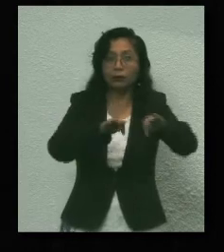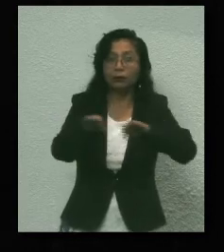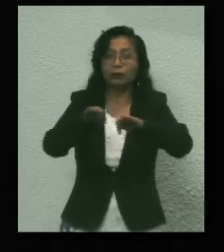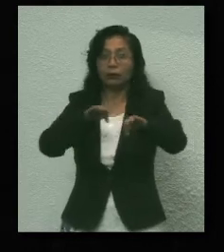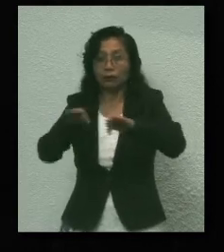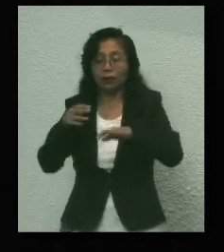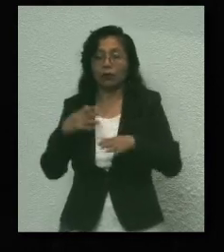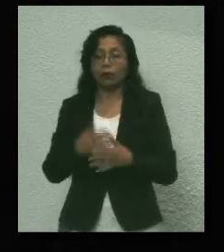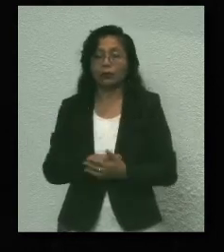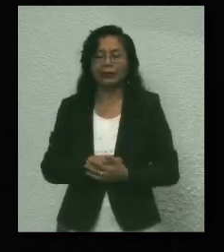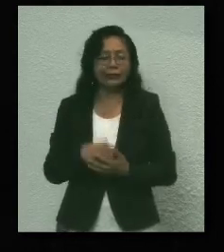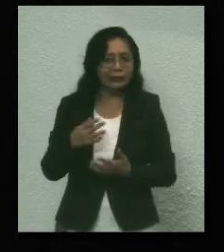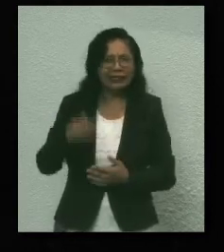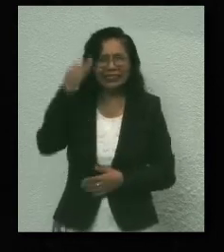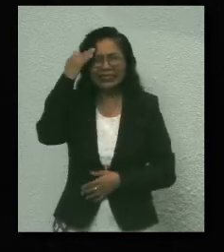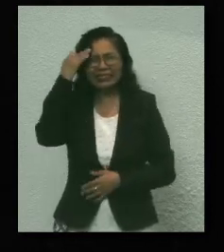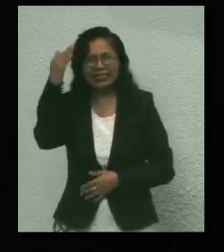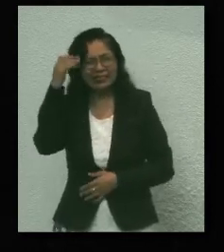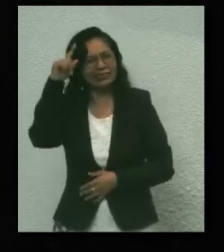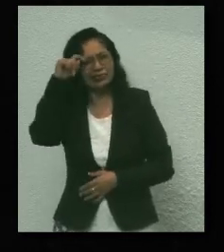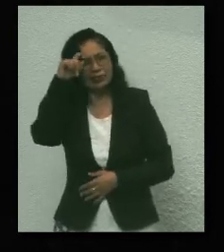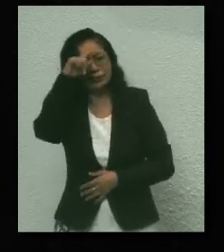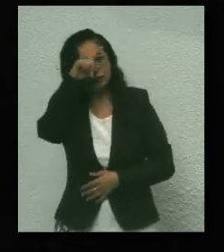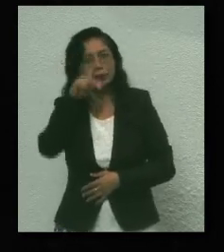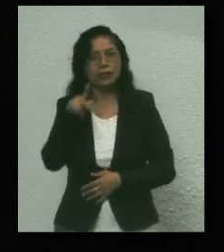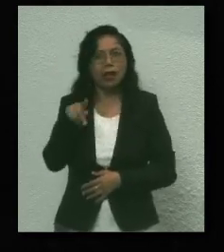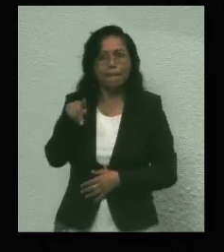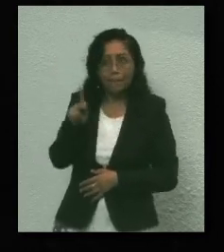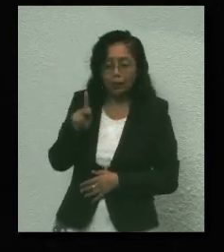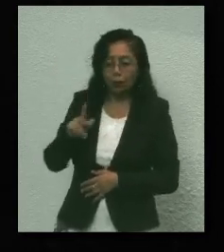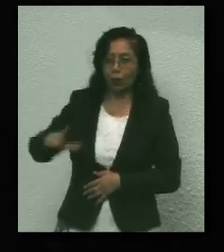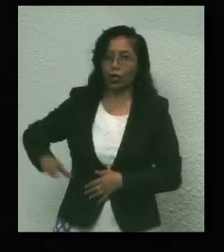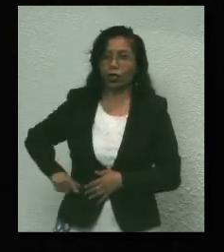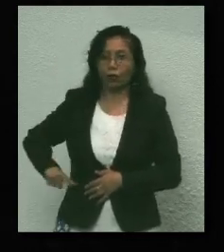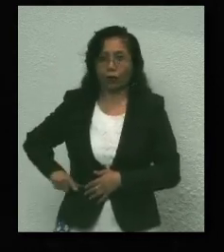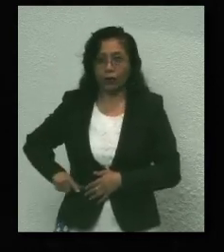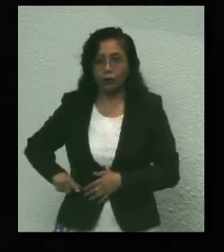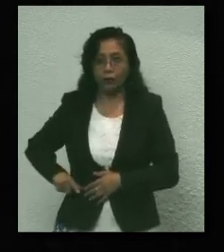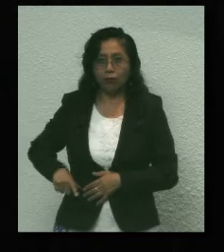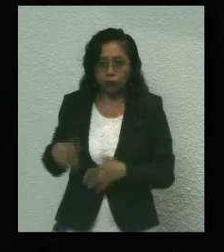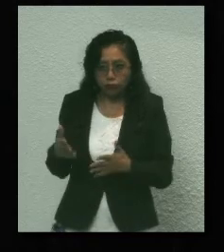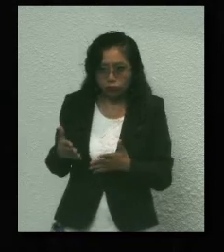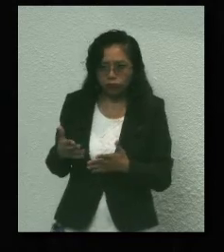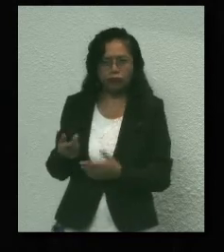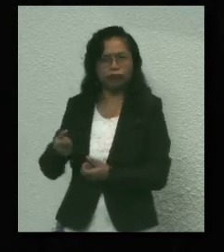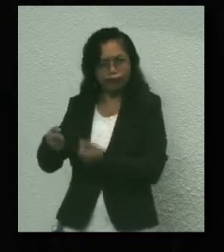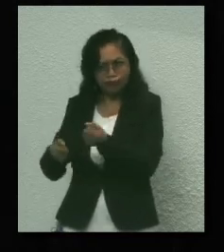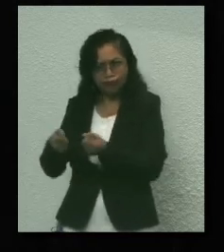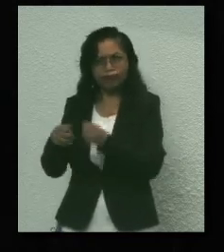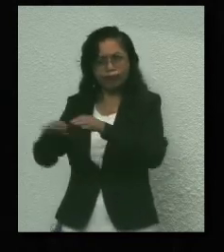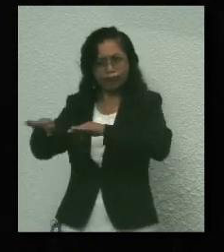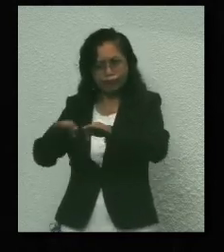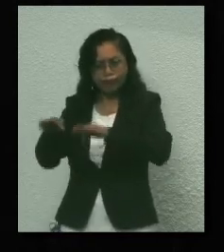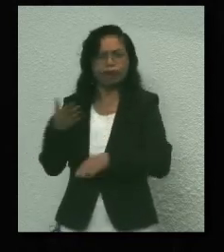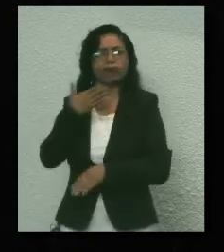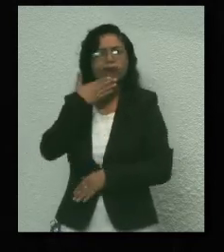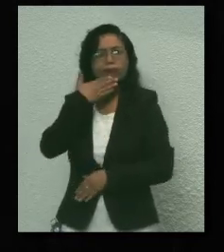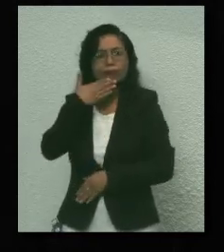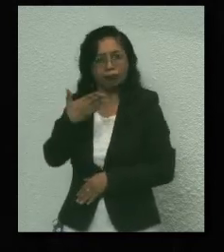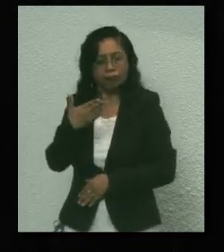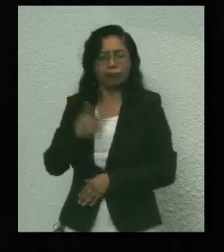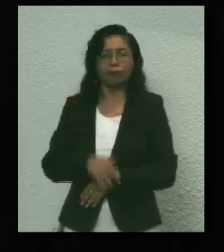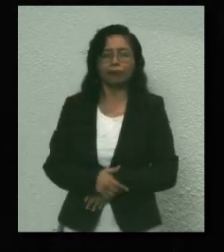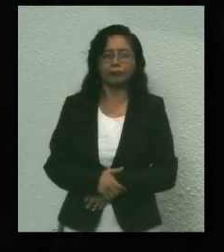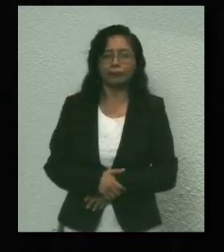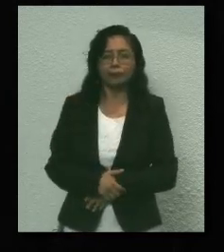etapa ha sido muy difícil, pero no nos queda duda que el gobierno que usted encabeza actuó acertadamente. Actuó con un sentido social,